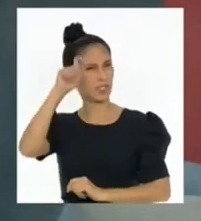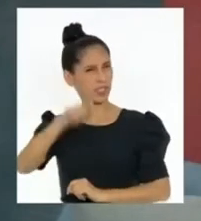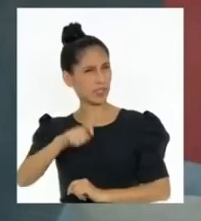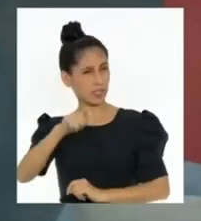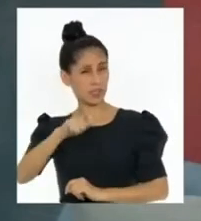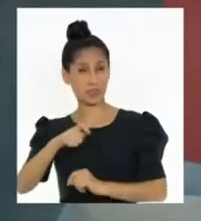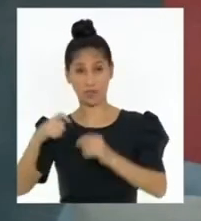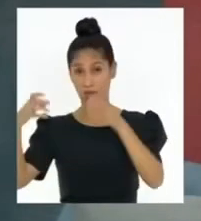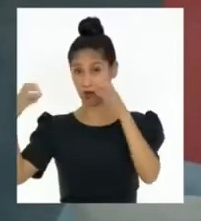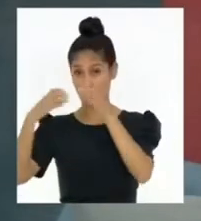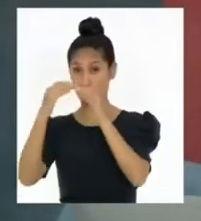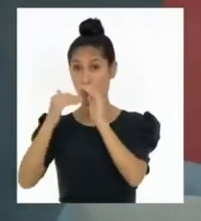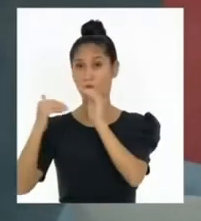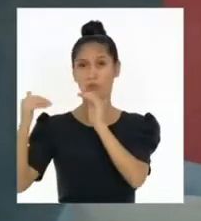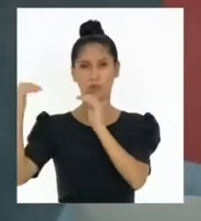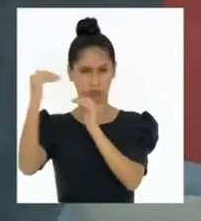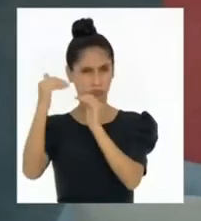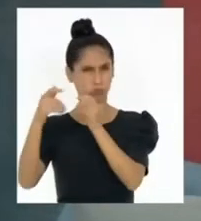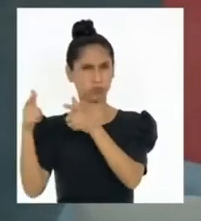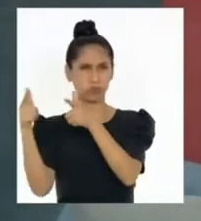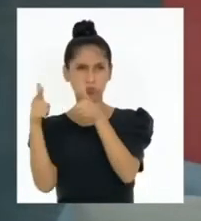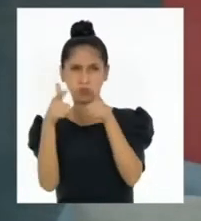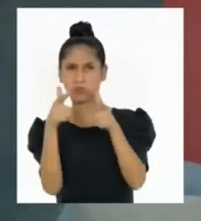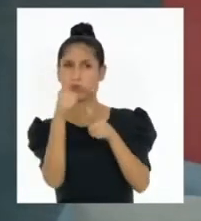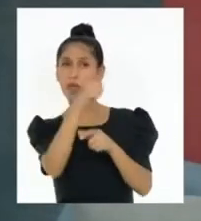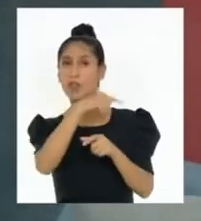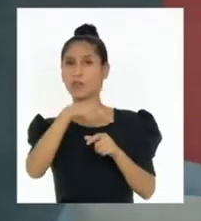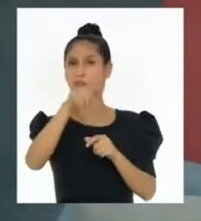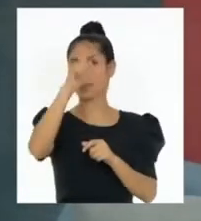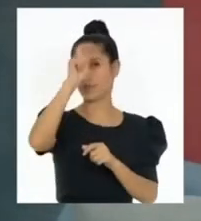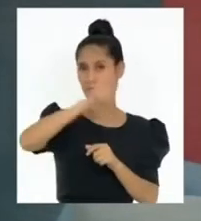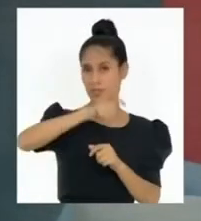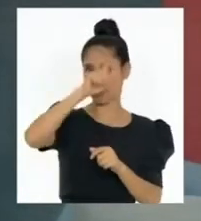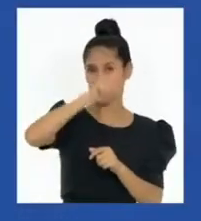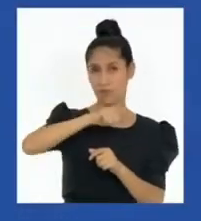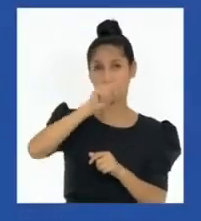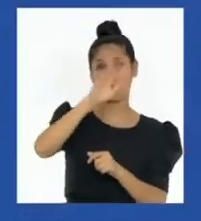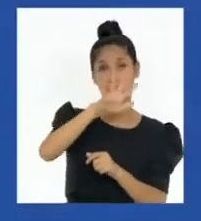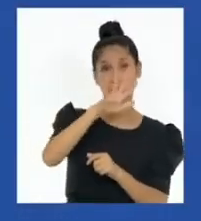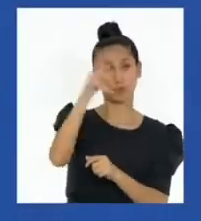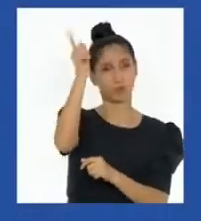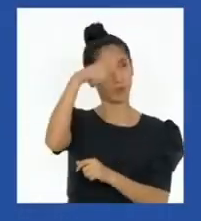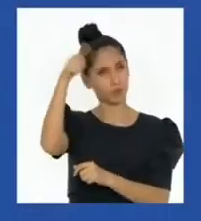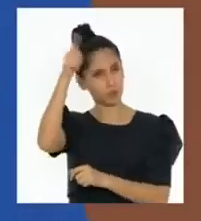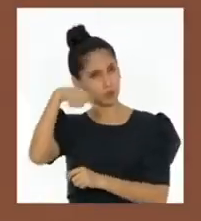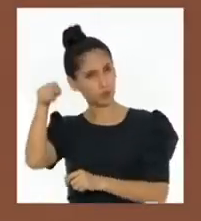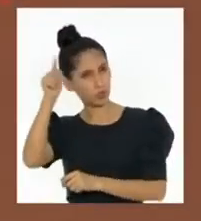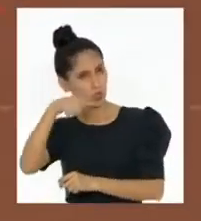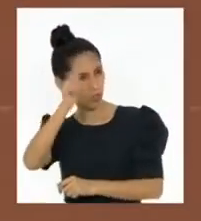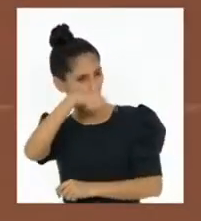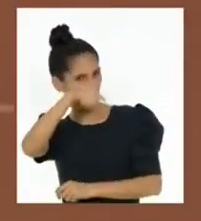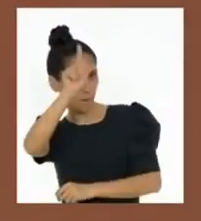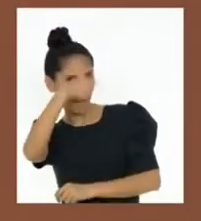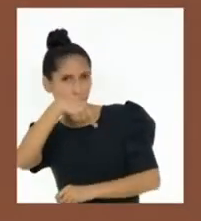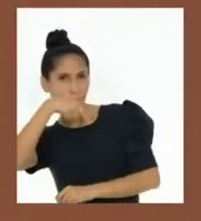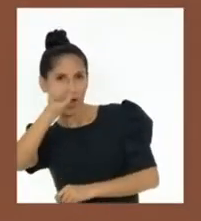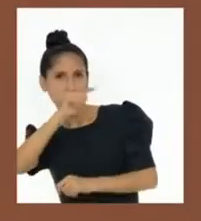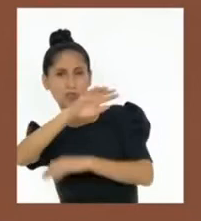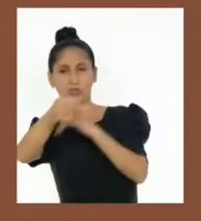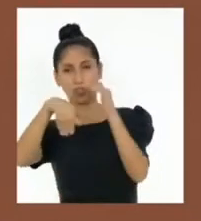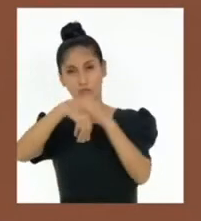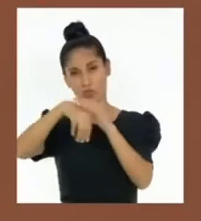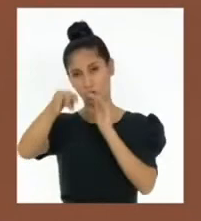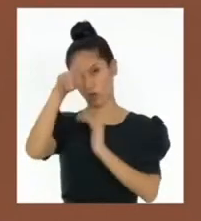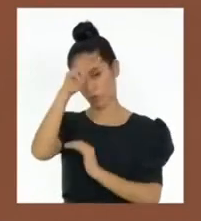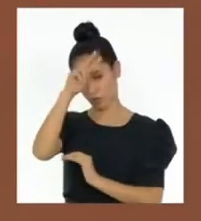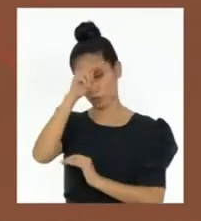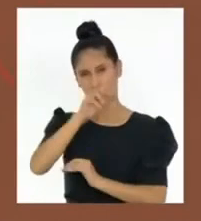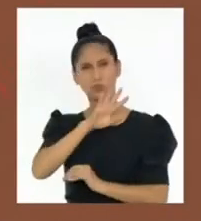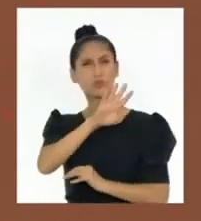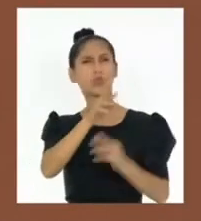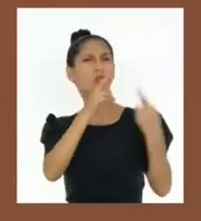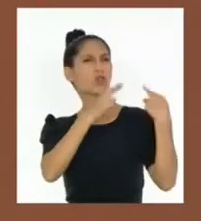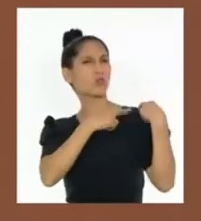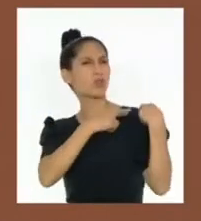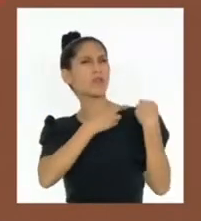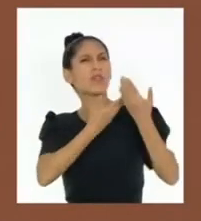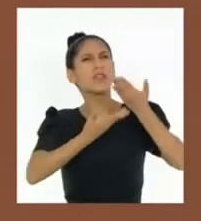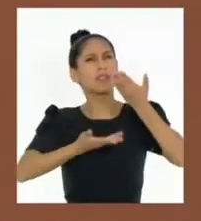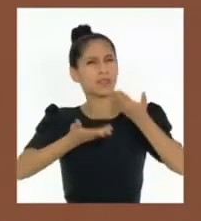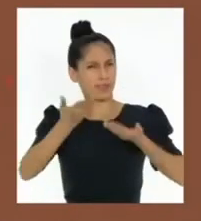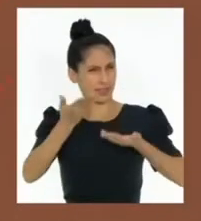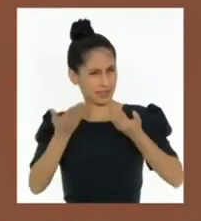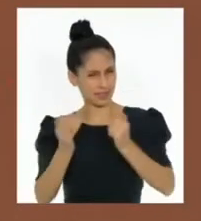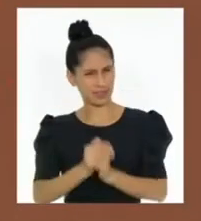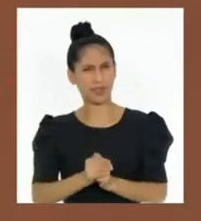la barrera del 5% de los votos válidos a nivel nacional. Y sus funciones principales son participar